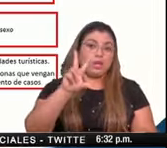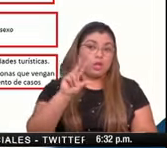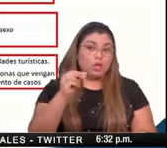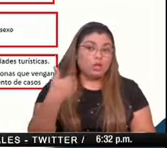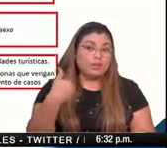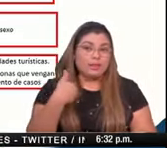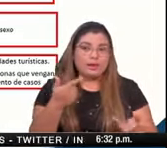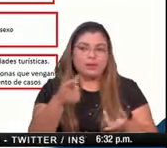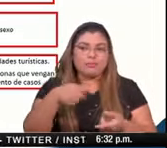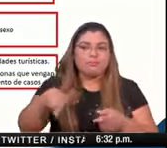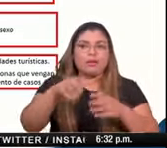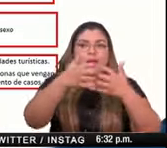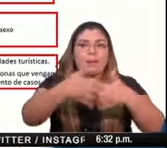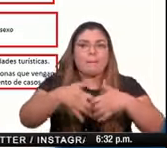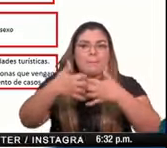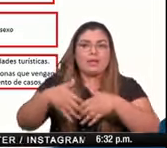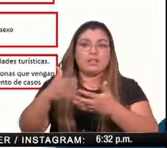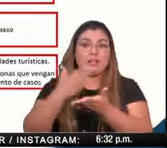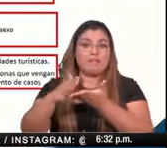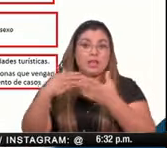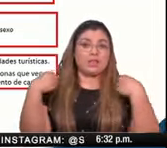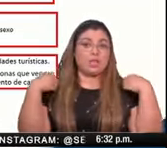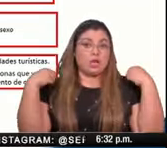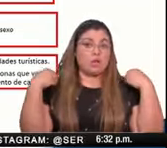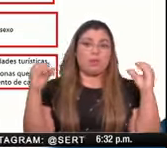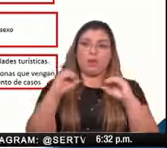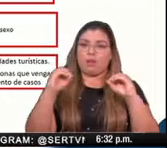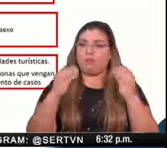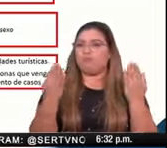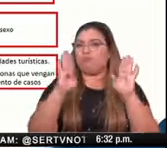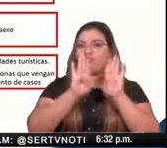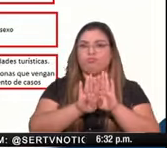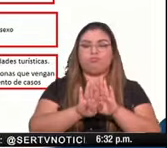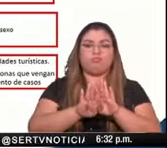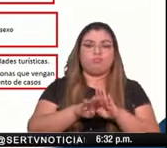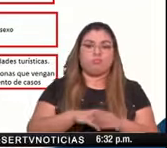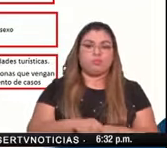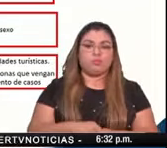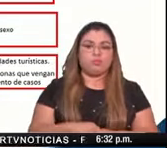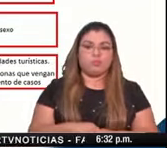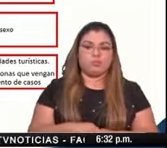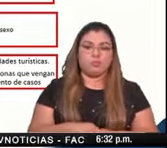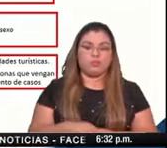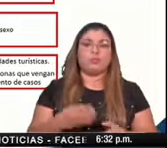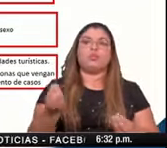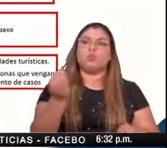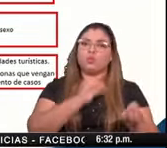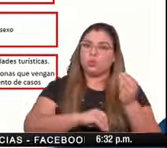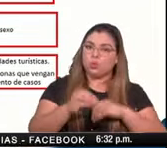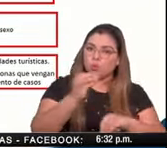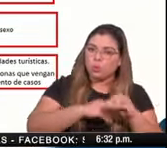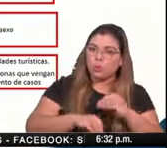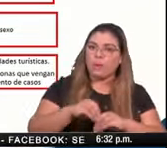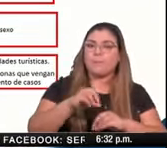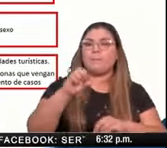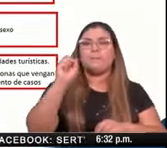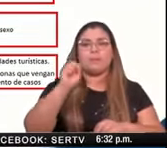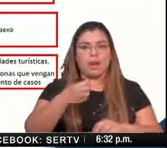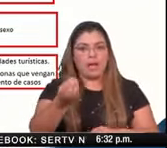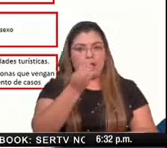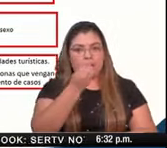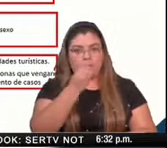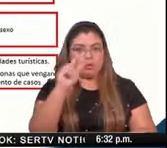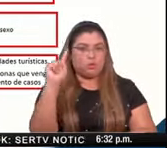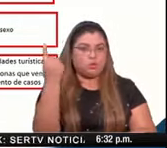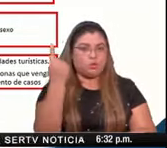venta de ropa u otros esto pueden ser supermercados todos los que expenden